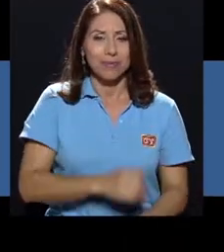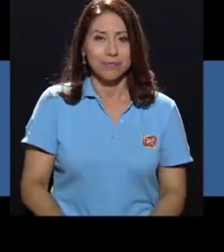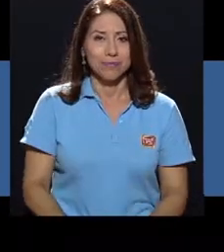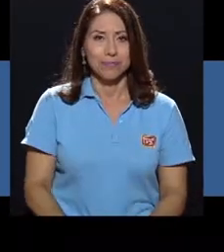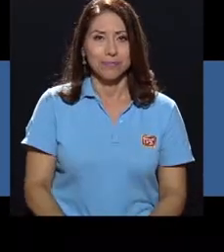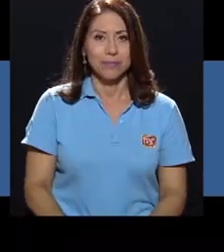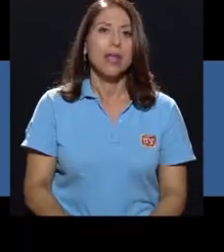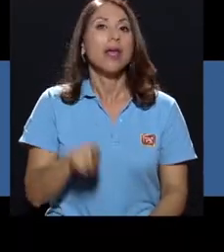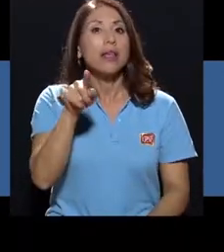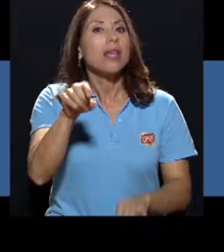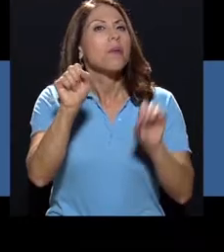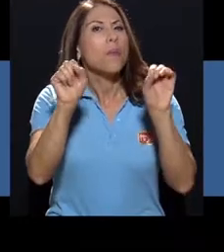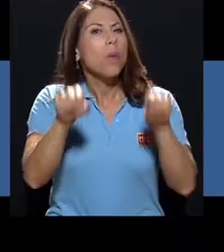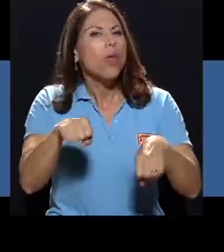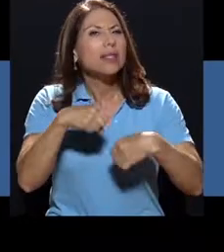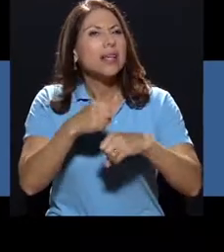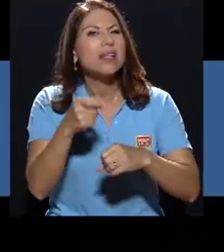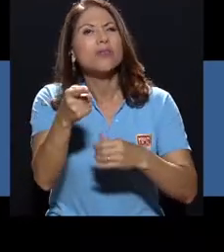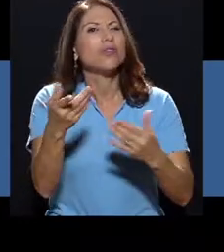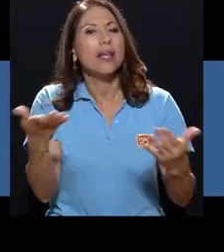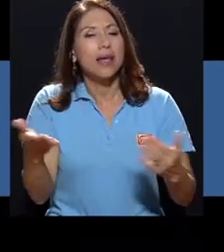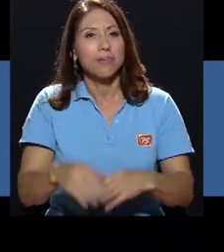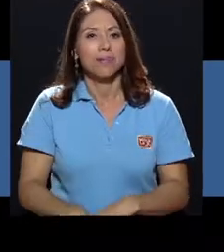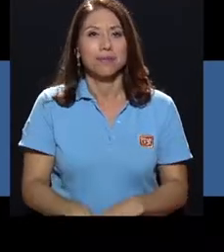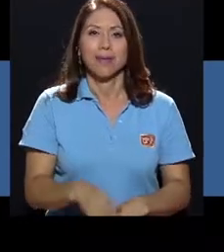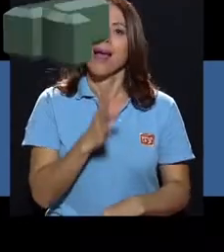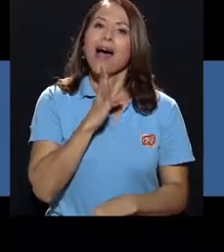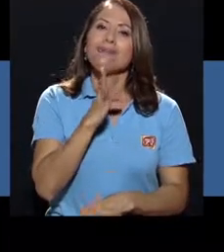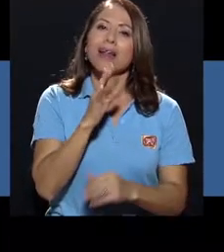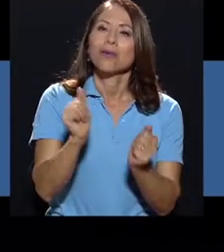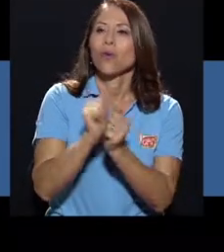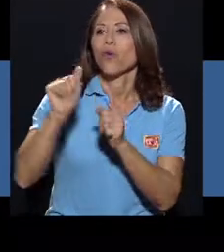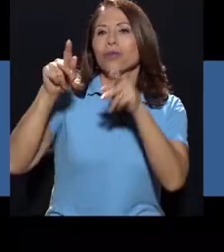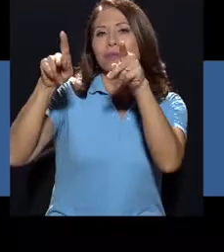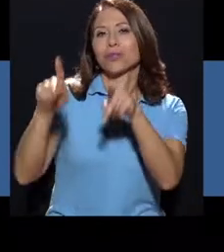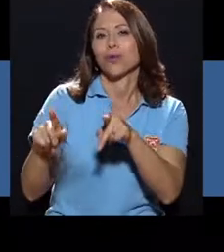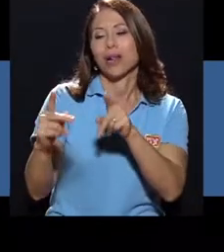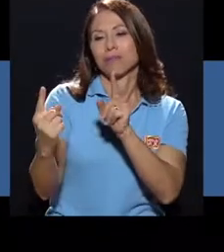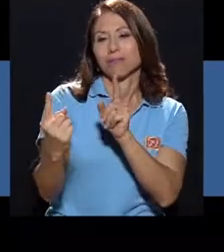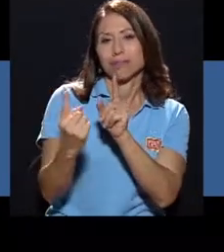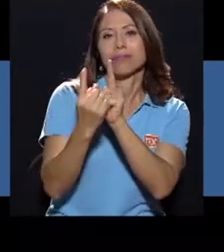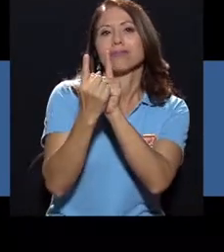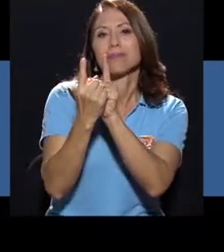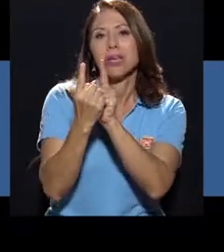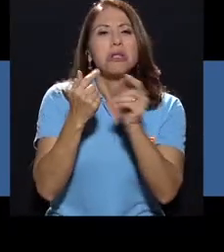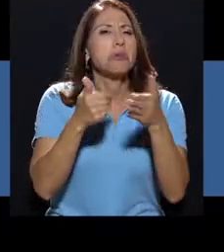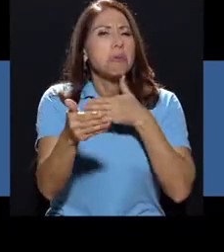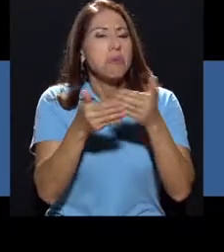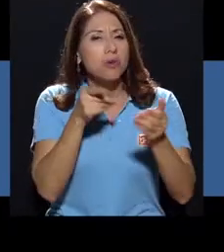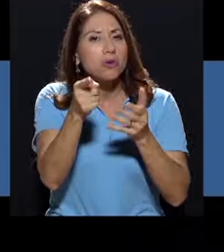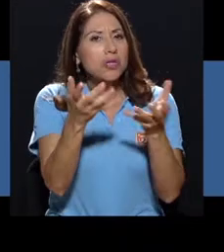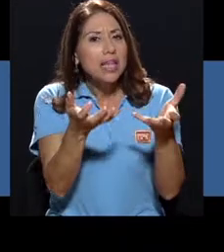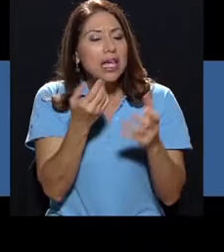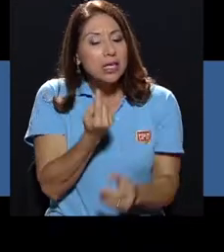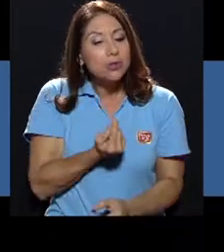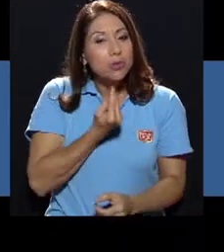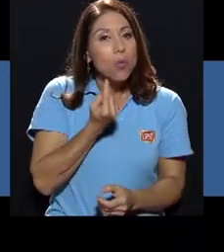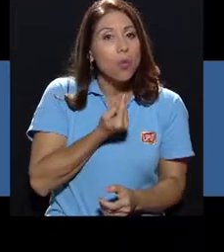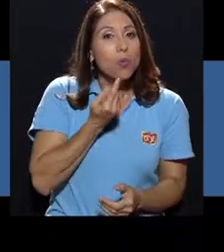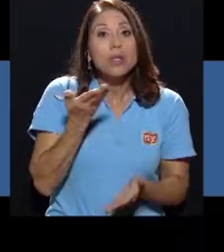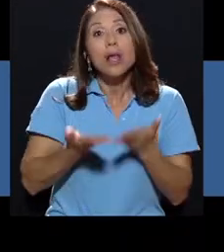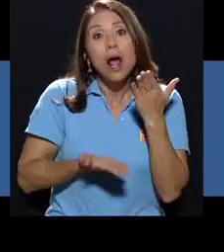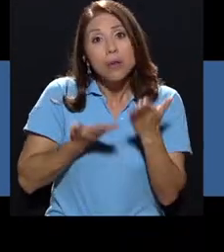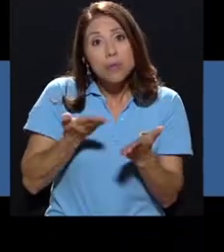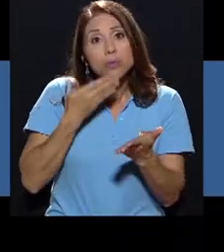habla con alguien aunque quieras estar solo o sola quizás sea buena idea compartir tus sentimientos con un familiar